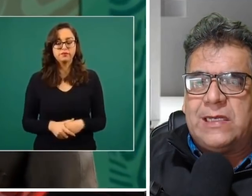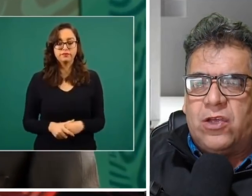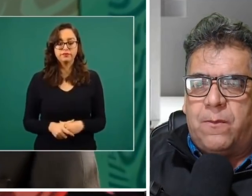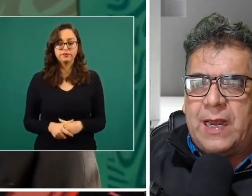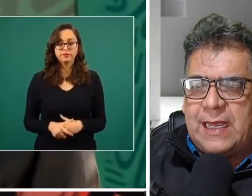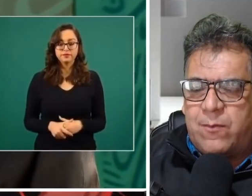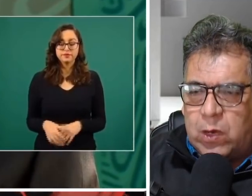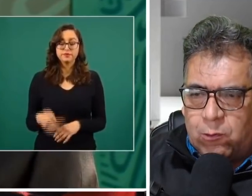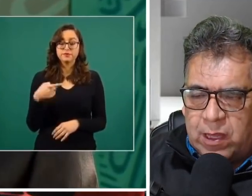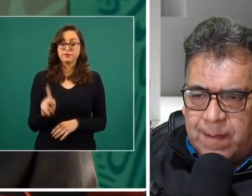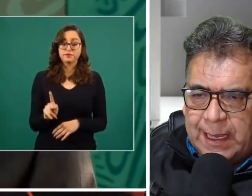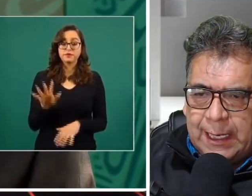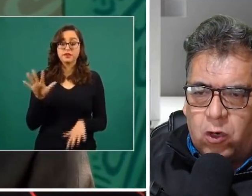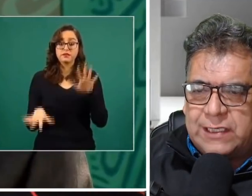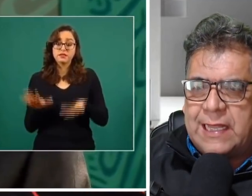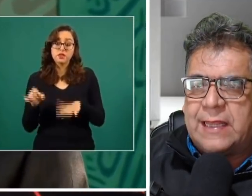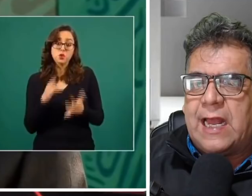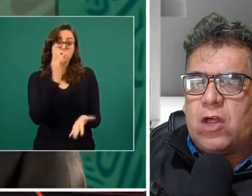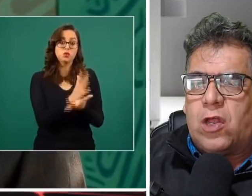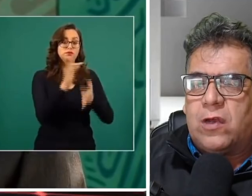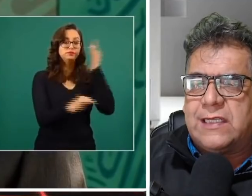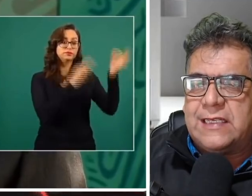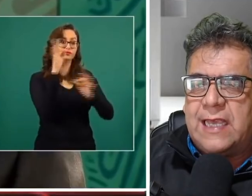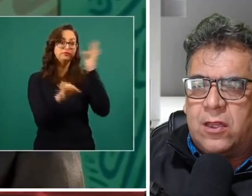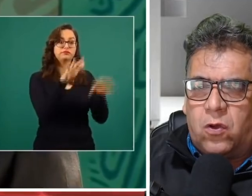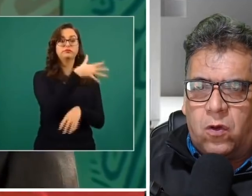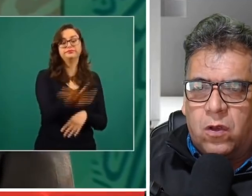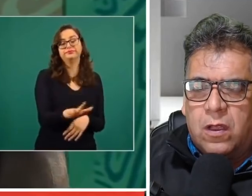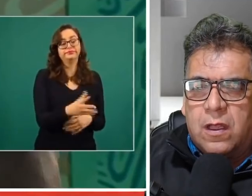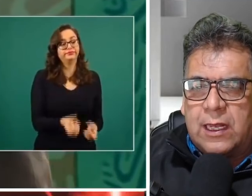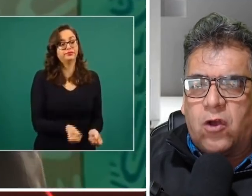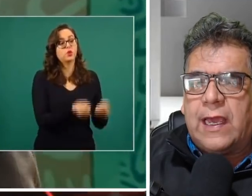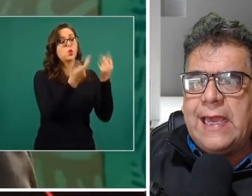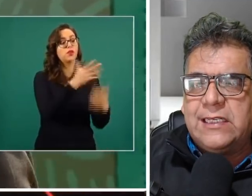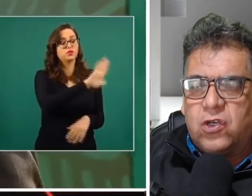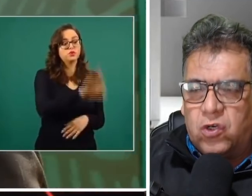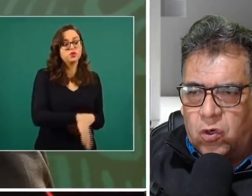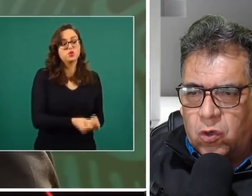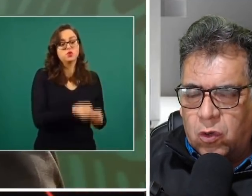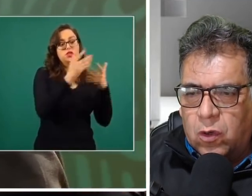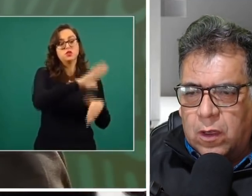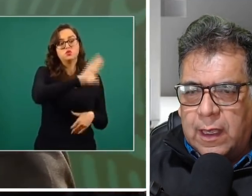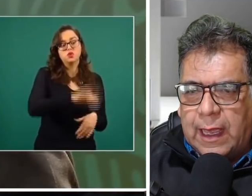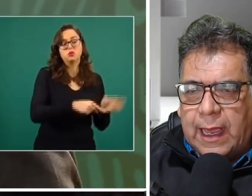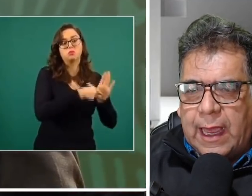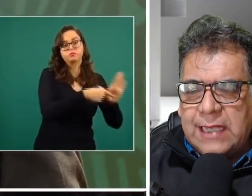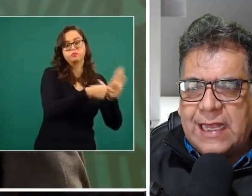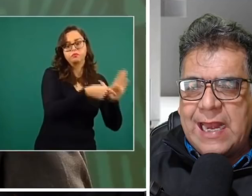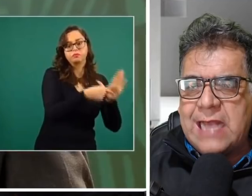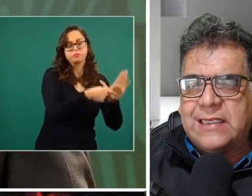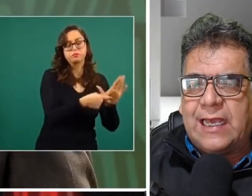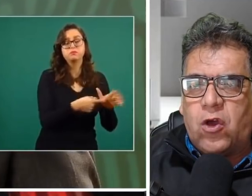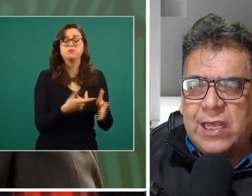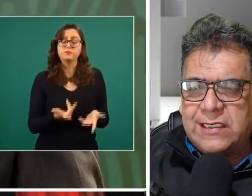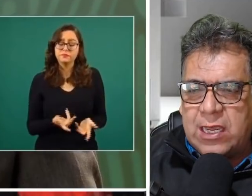información para que el pueblo de México esté enterado de lo que está haciendo de lo que hizo esa